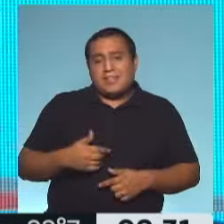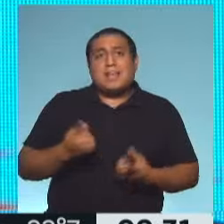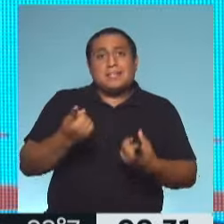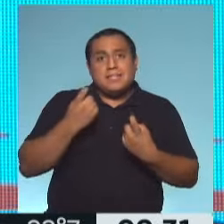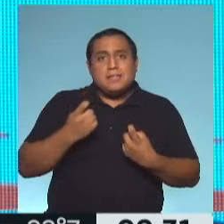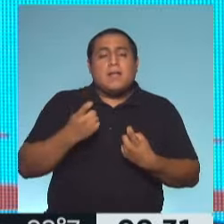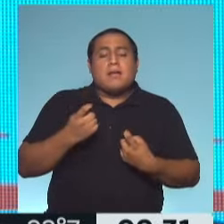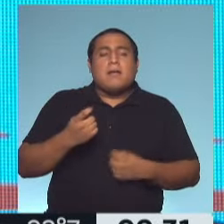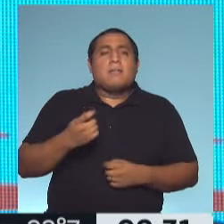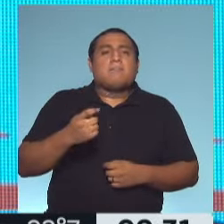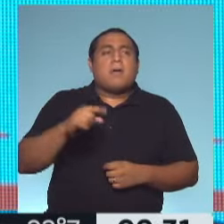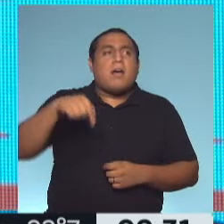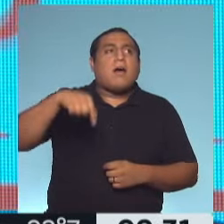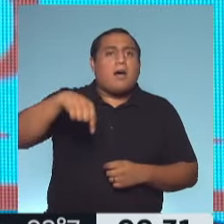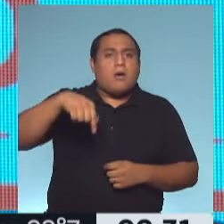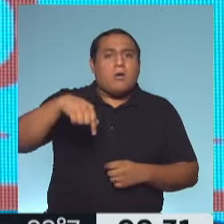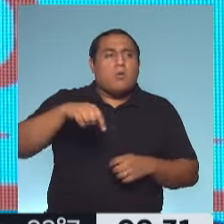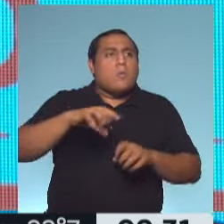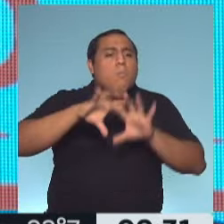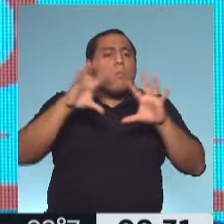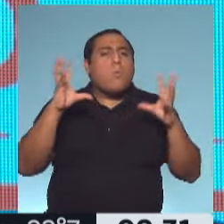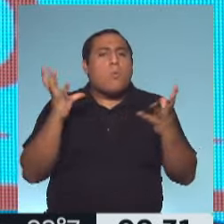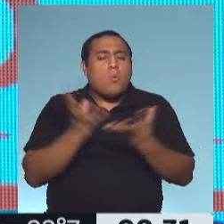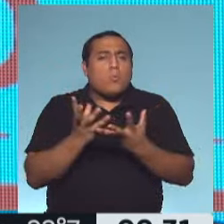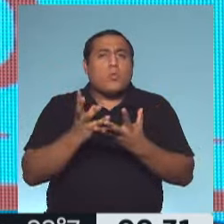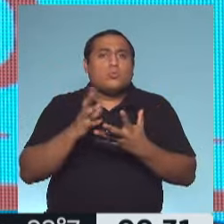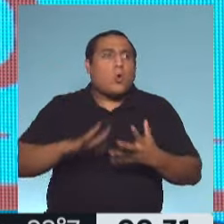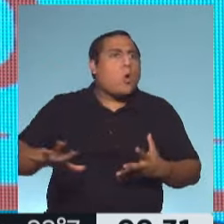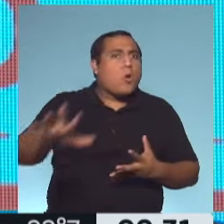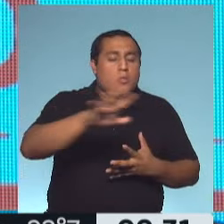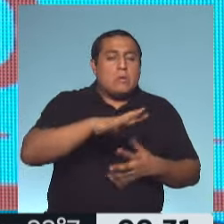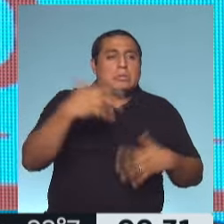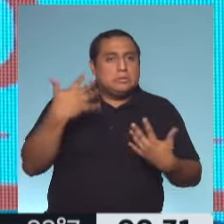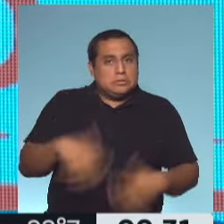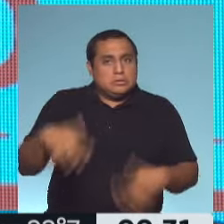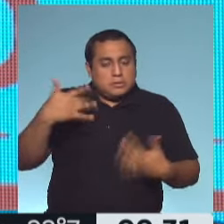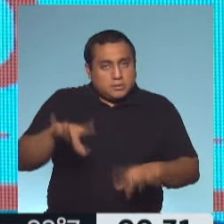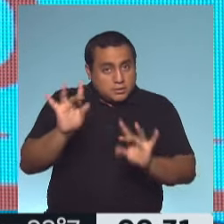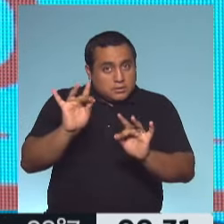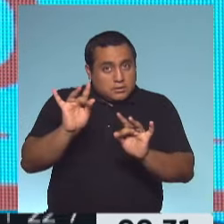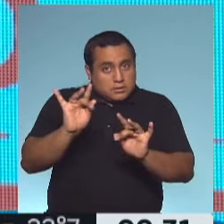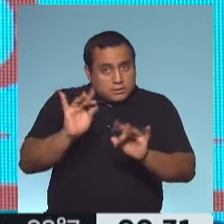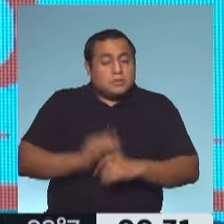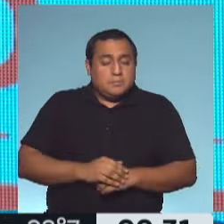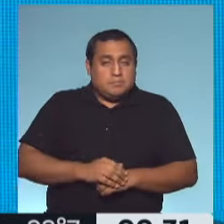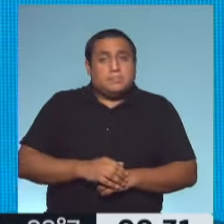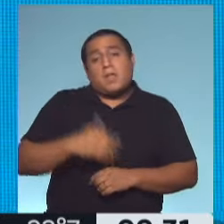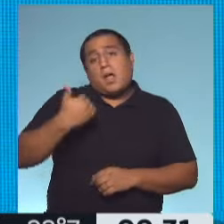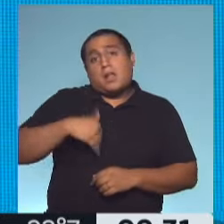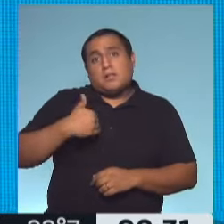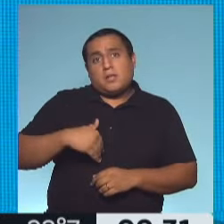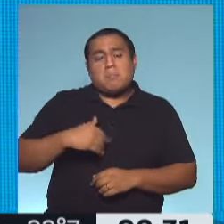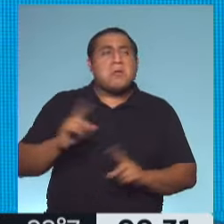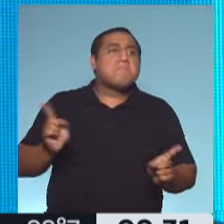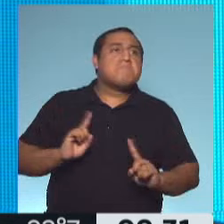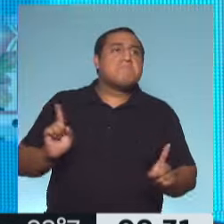comprender que lo que nos rodea, que el mundo, que la región está en un estado crítico respecto a su salud. Y la Argentina no